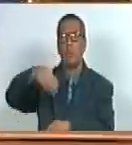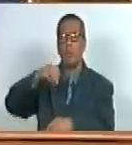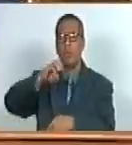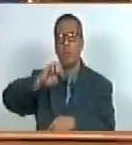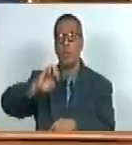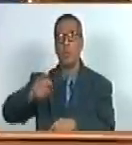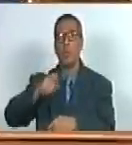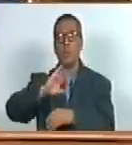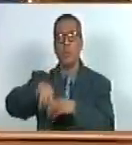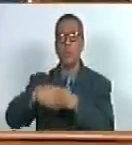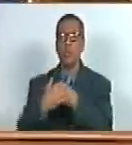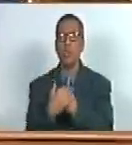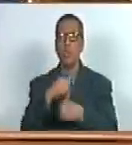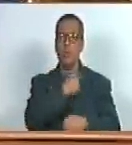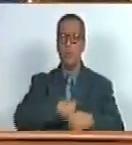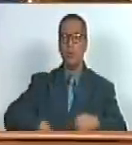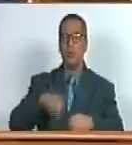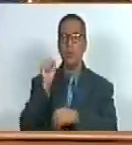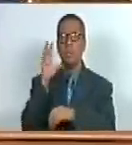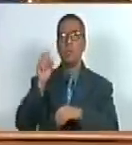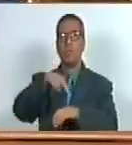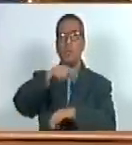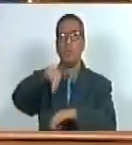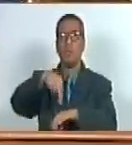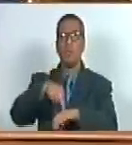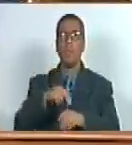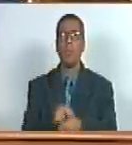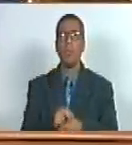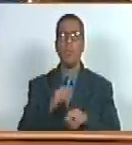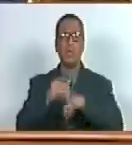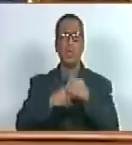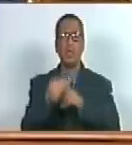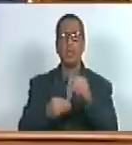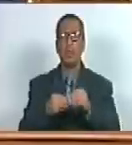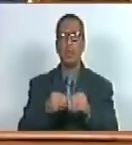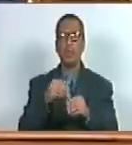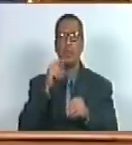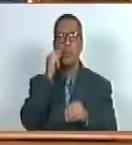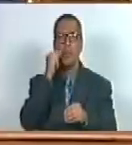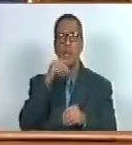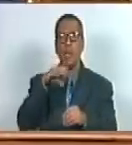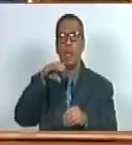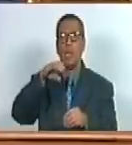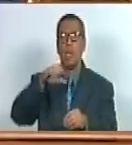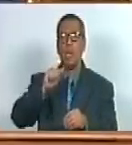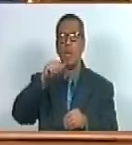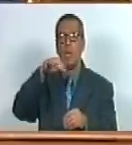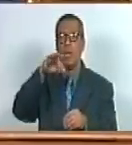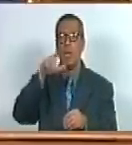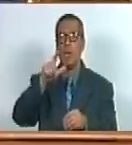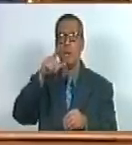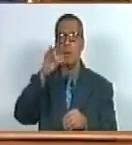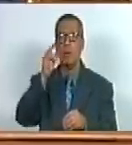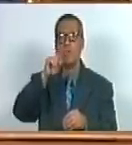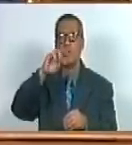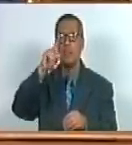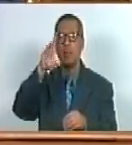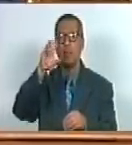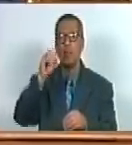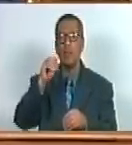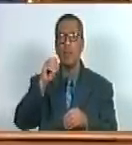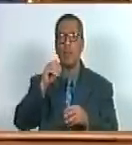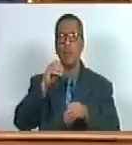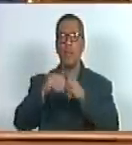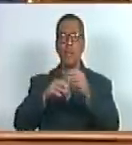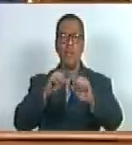Rodríguez Gómez presidente de la Asamblea Nacional suscrita por el ciudadano Alfredo Ruiz Angulo defensor del